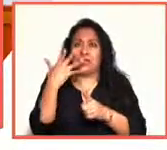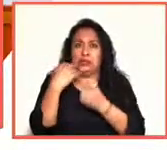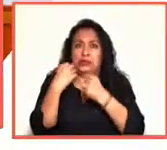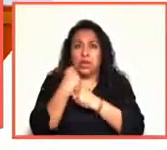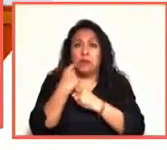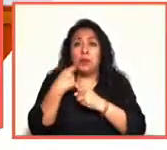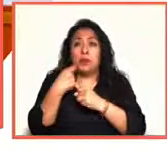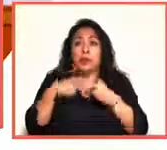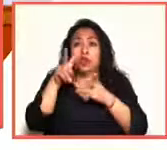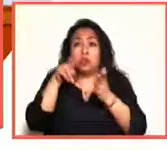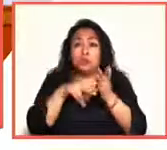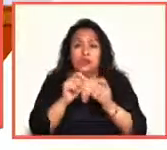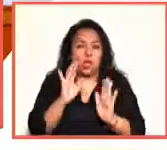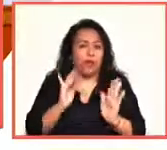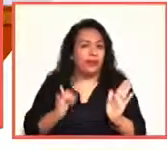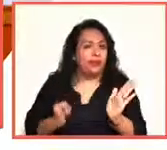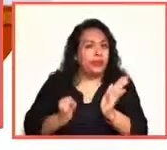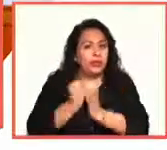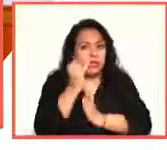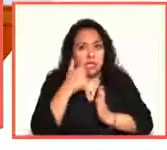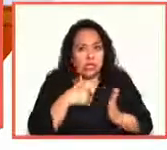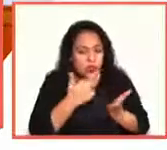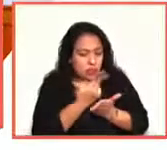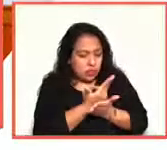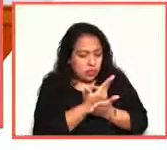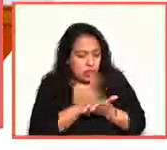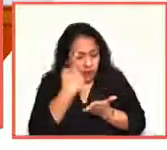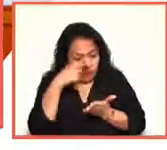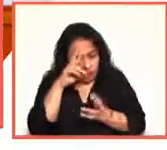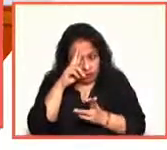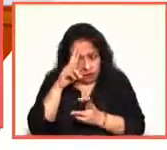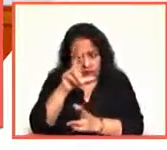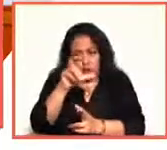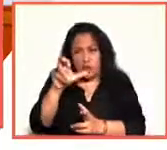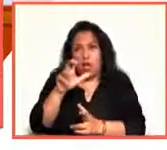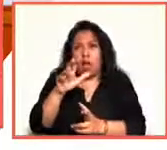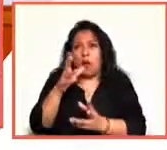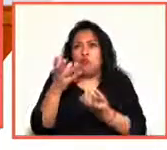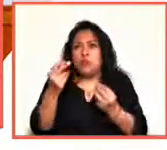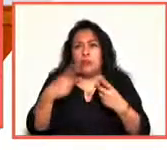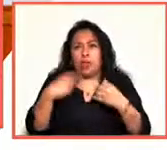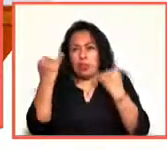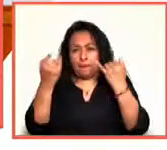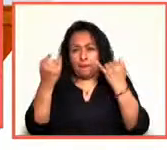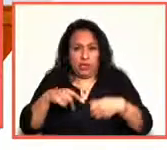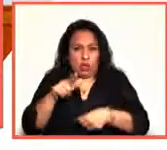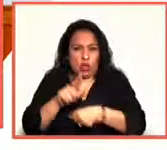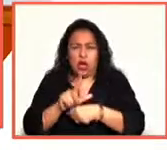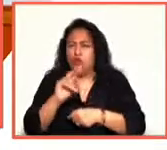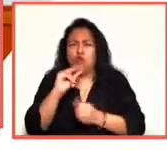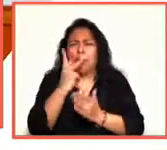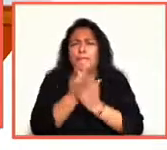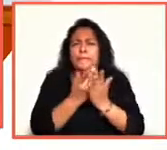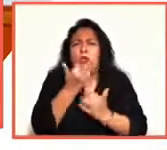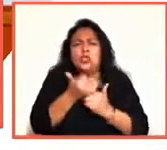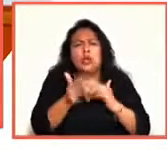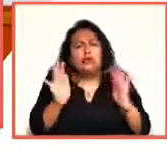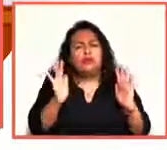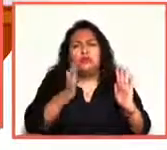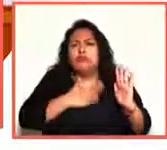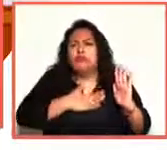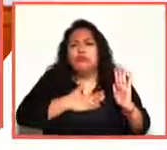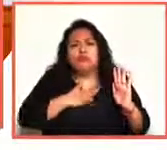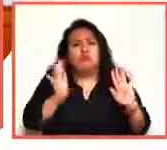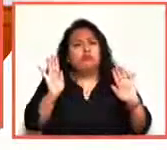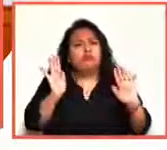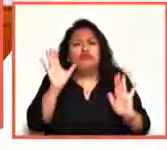que se decidió a crear estas imágenes para rendir culto a un panteón de creadores muy personal. No como un proyecto, sino incluso como un ejercicio de